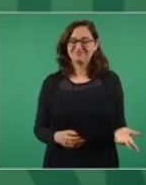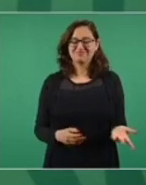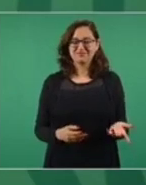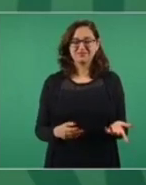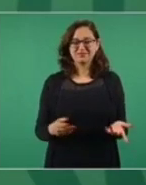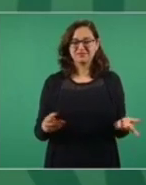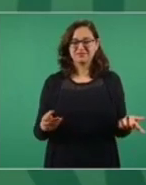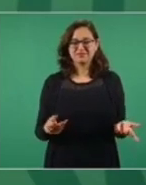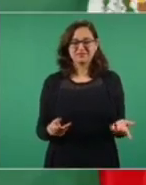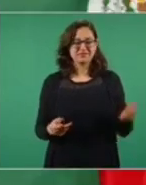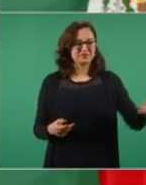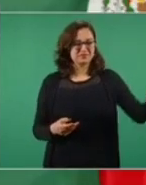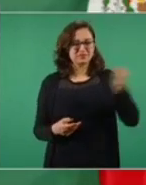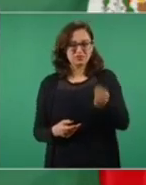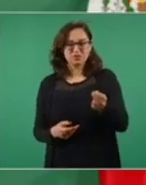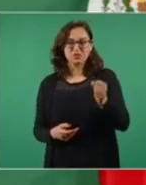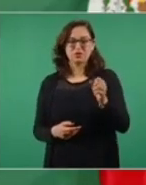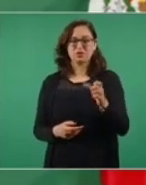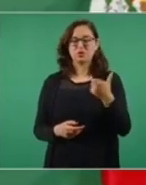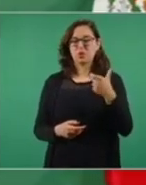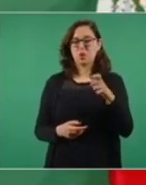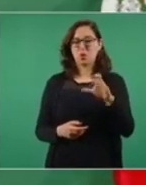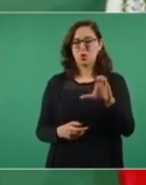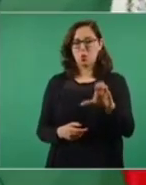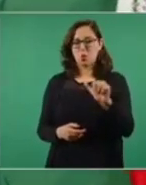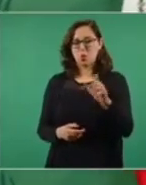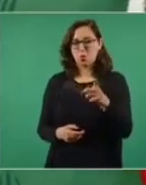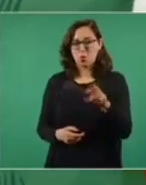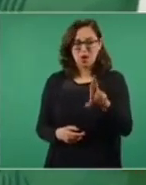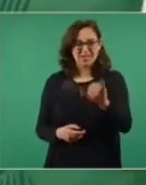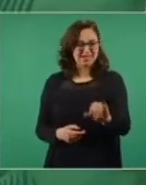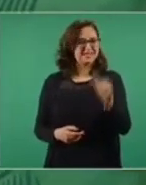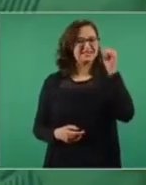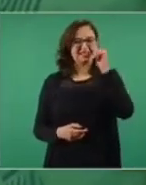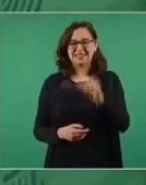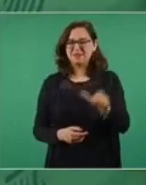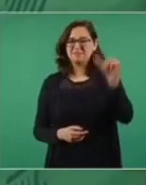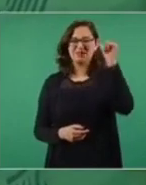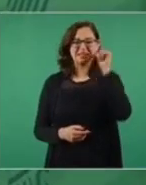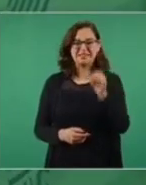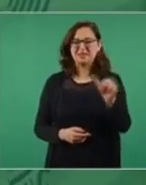y llevaba un propósito, ir contra mí.